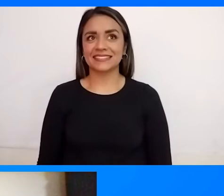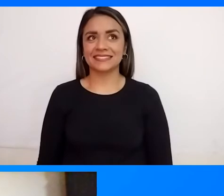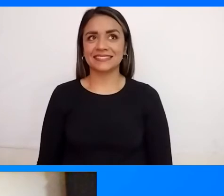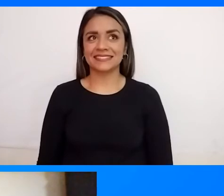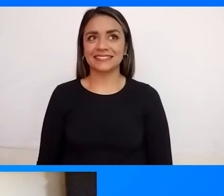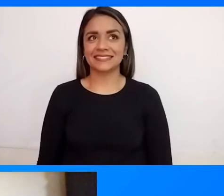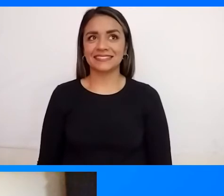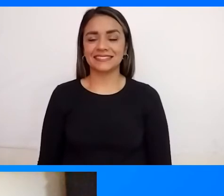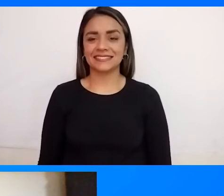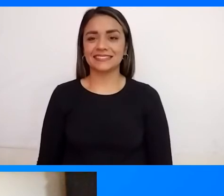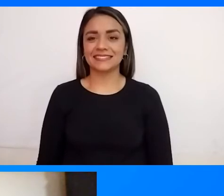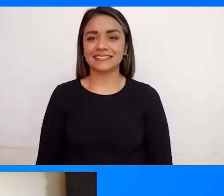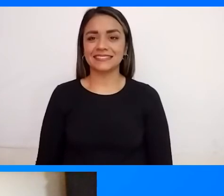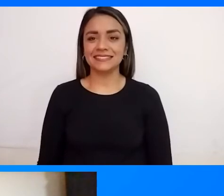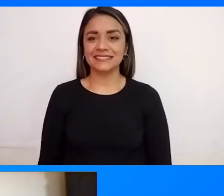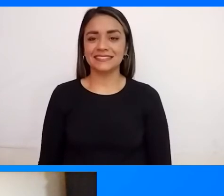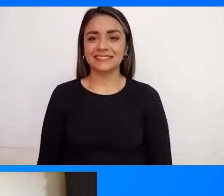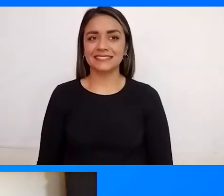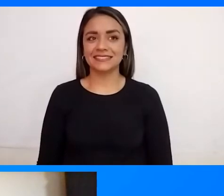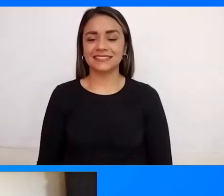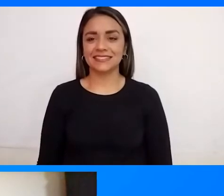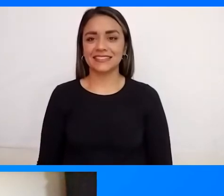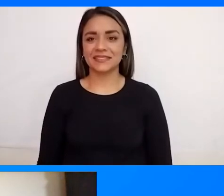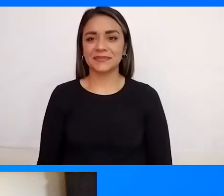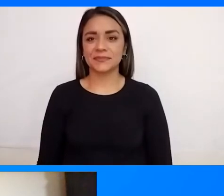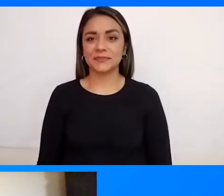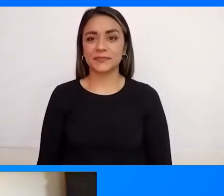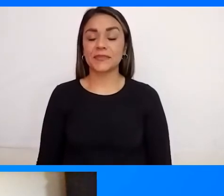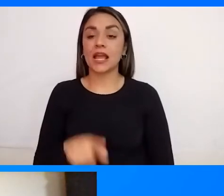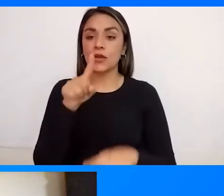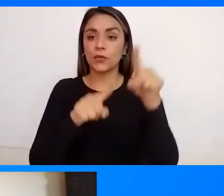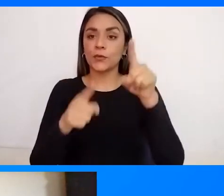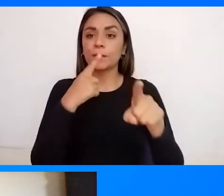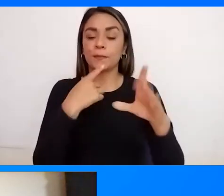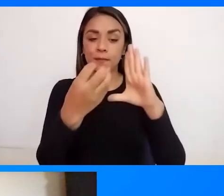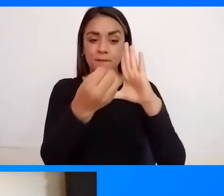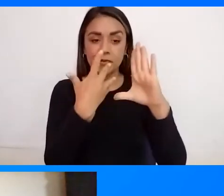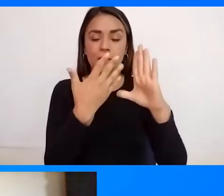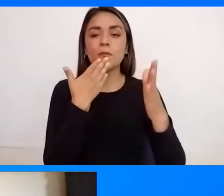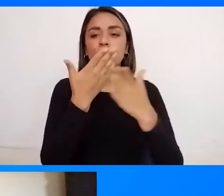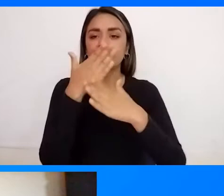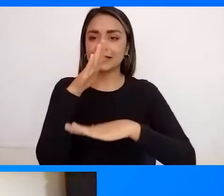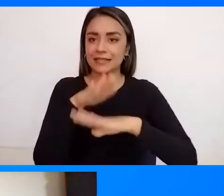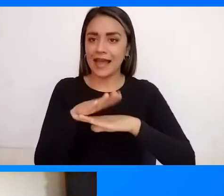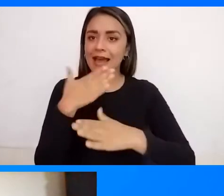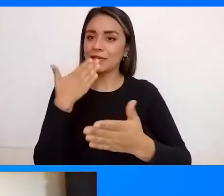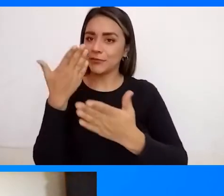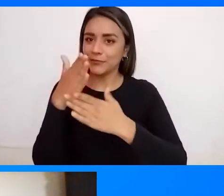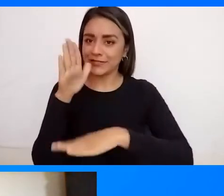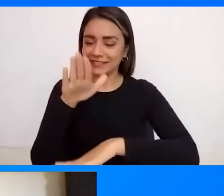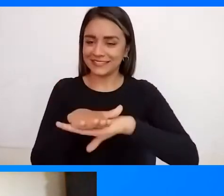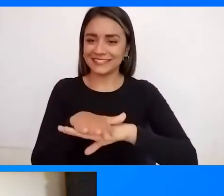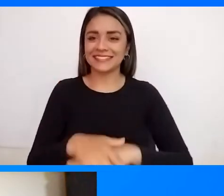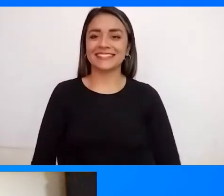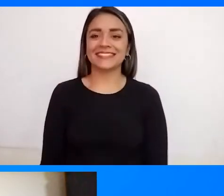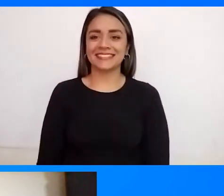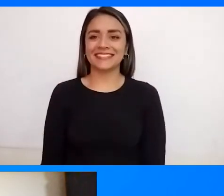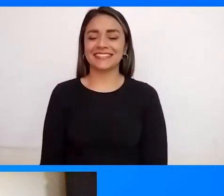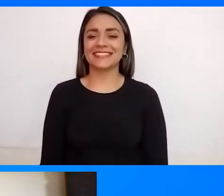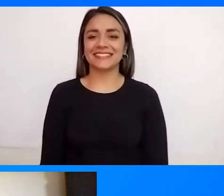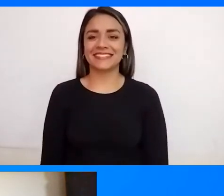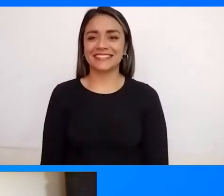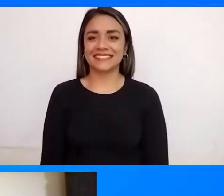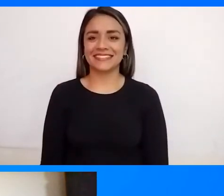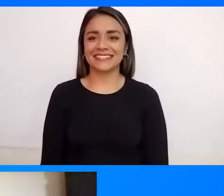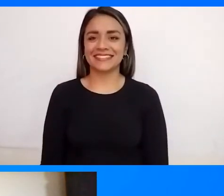Perfecto Aquí me dicen Buenas tardes Buenas tardes Perfecto Muy bien Muchos